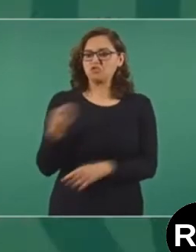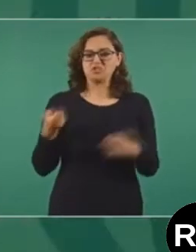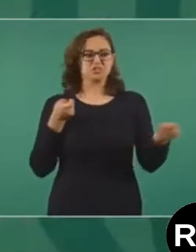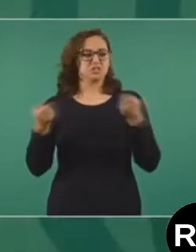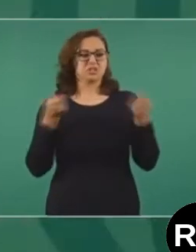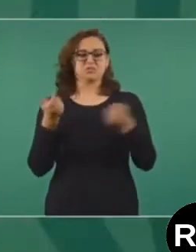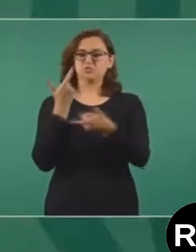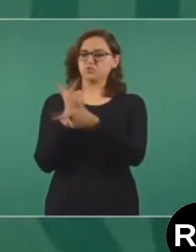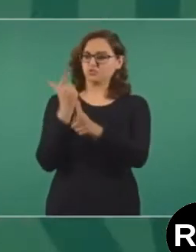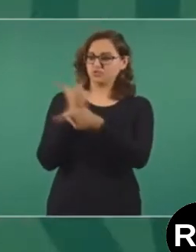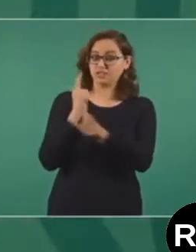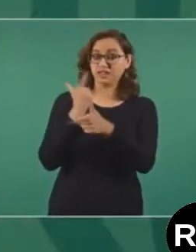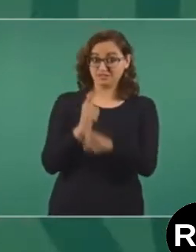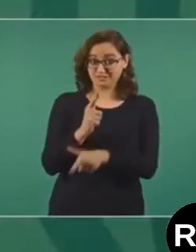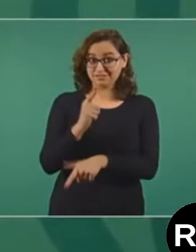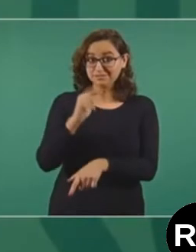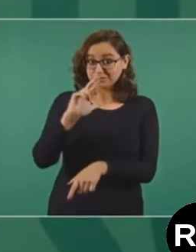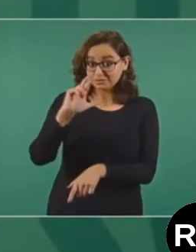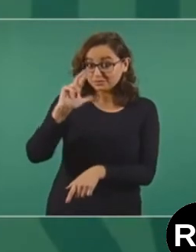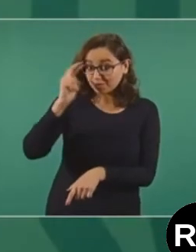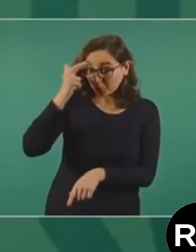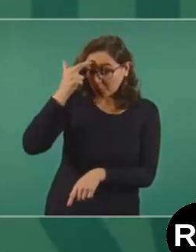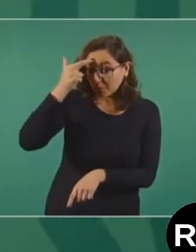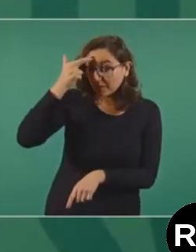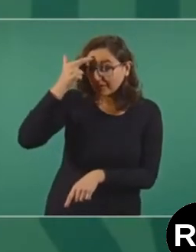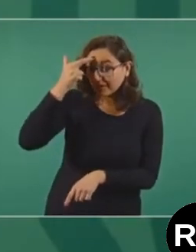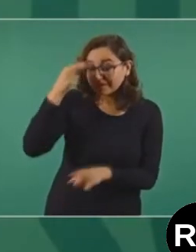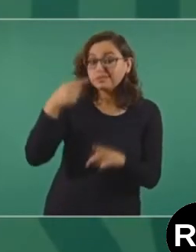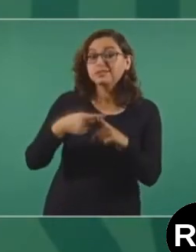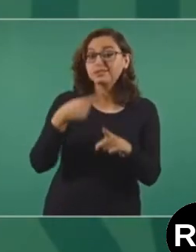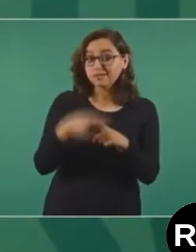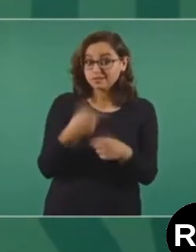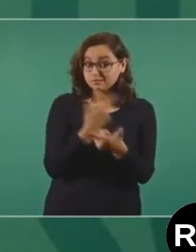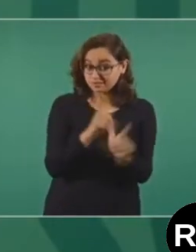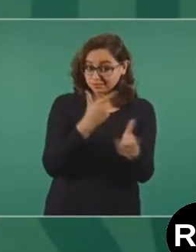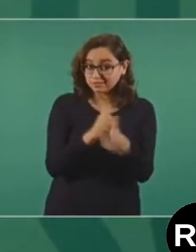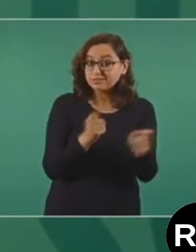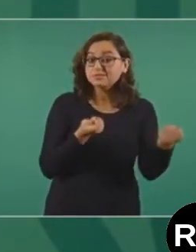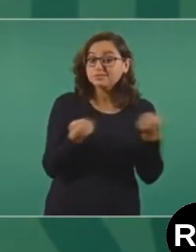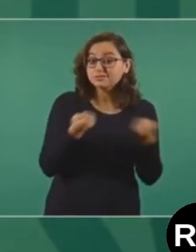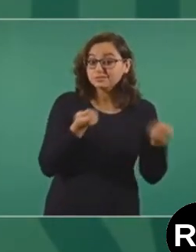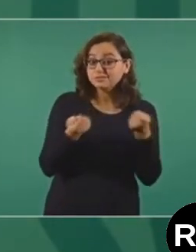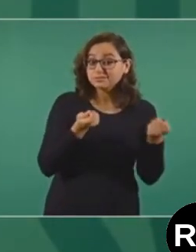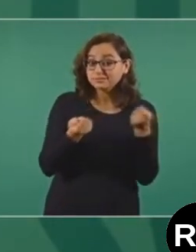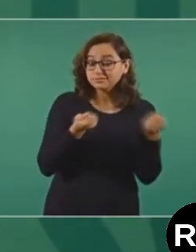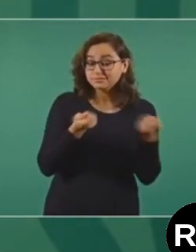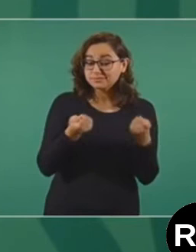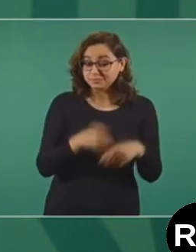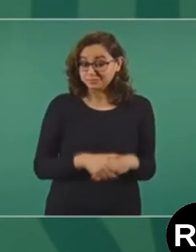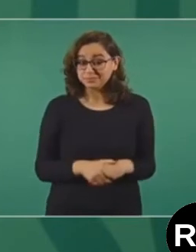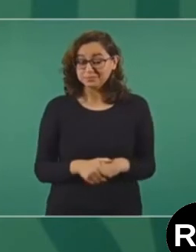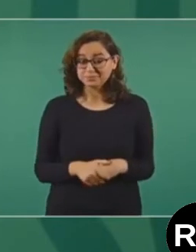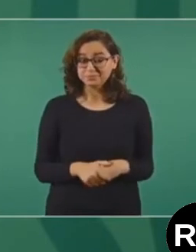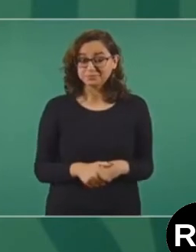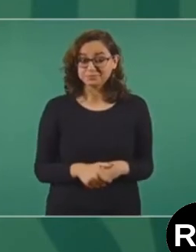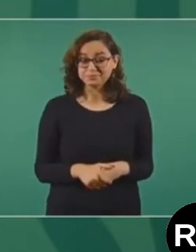¿Se acuerdan ustedes de políticos que tenían concesiones de taxis o